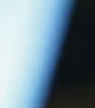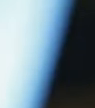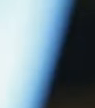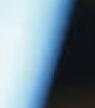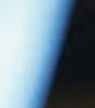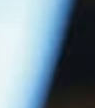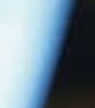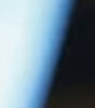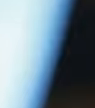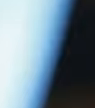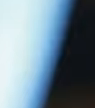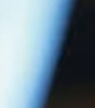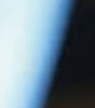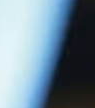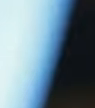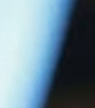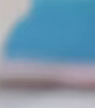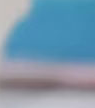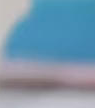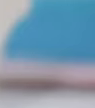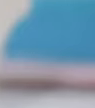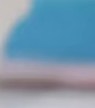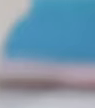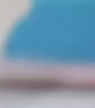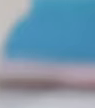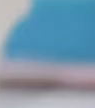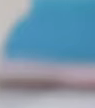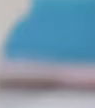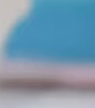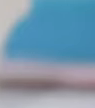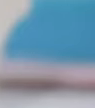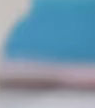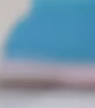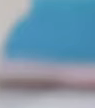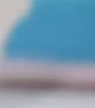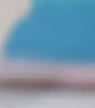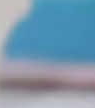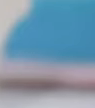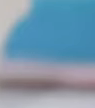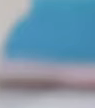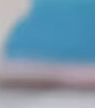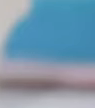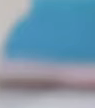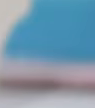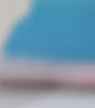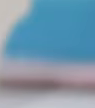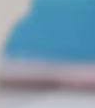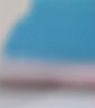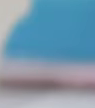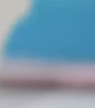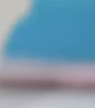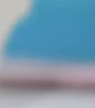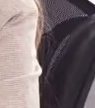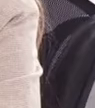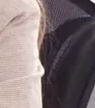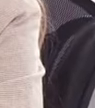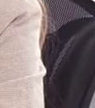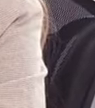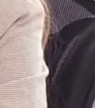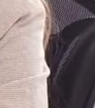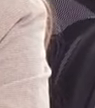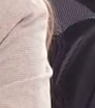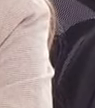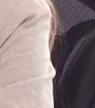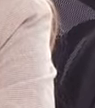psicosociales que son más comunes de lo que crees. Llama sin miedo o vergüenza. Ellos están para ti, para escucharte y ayudarte. La